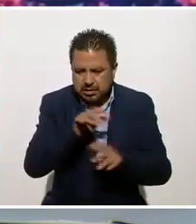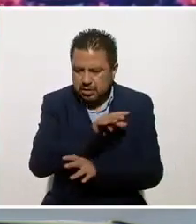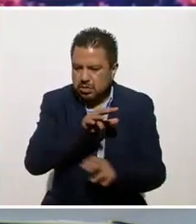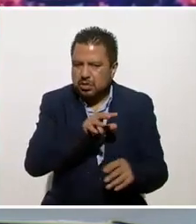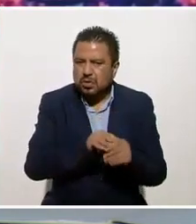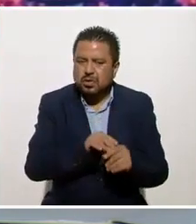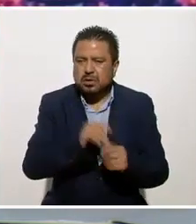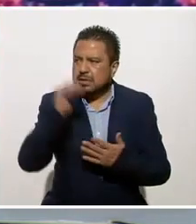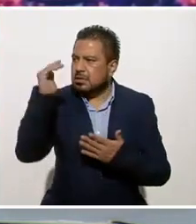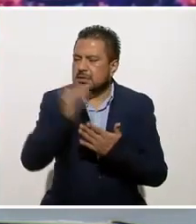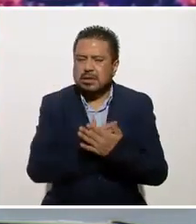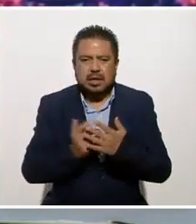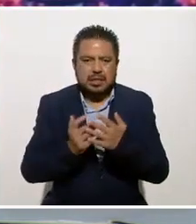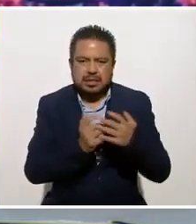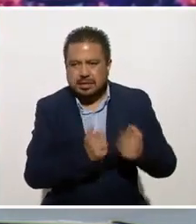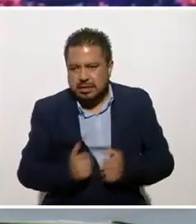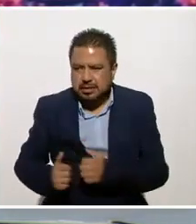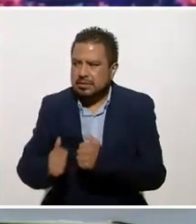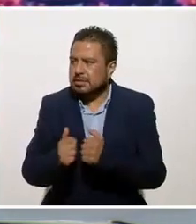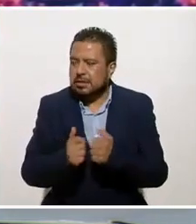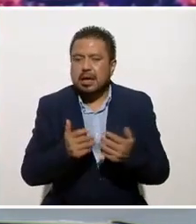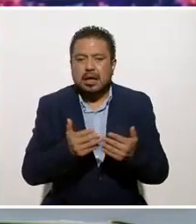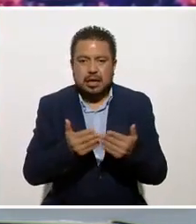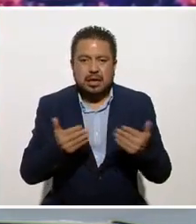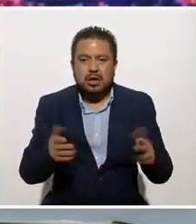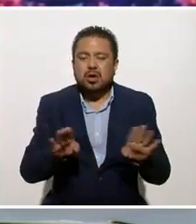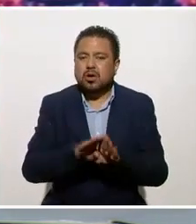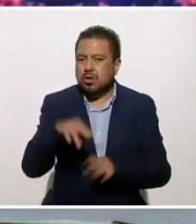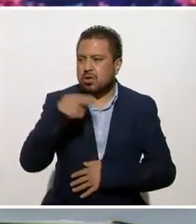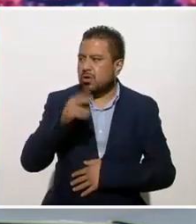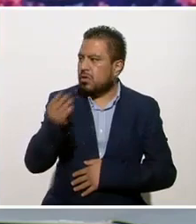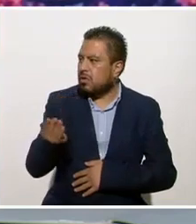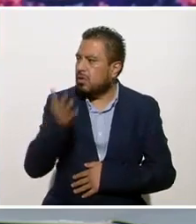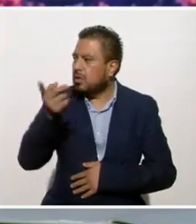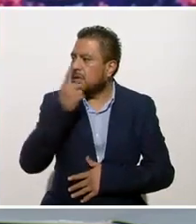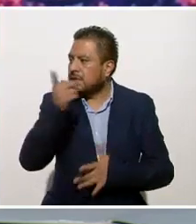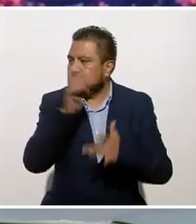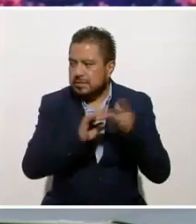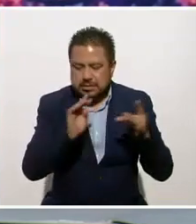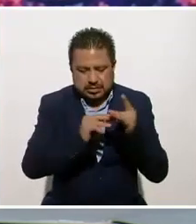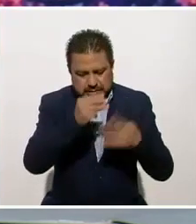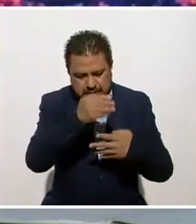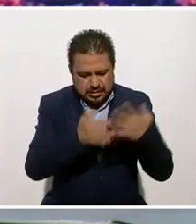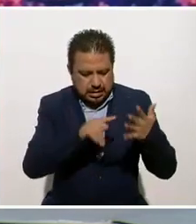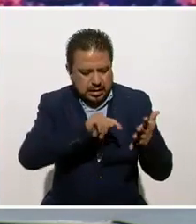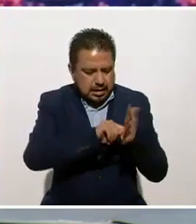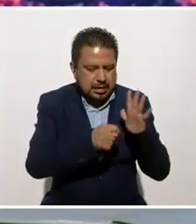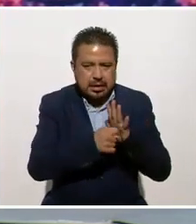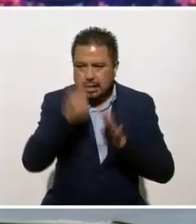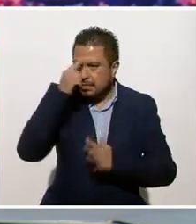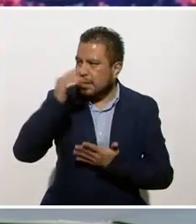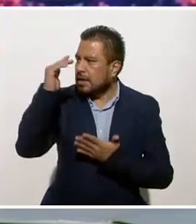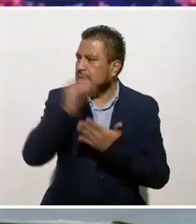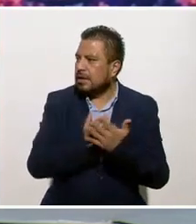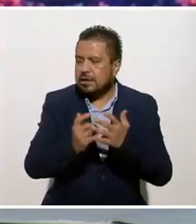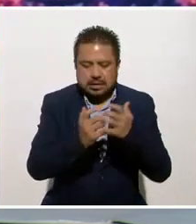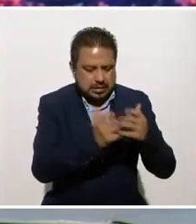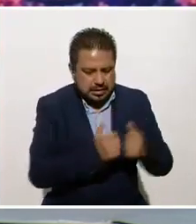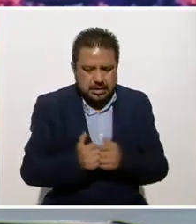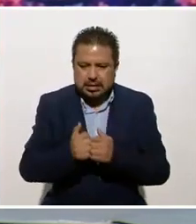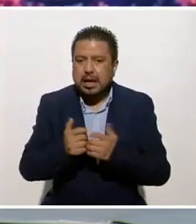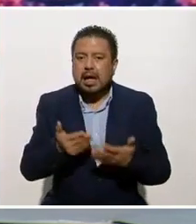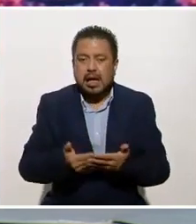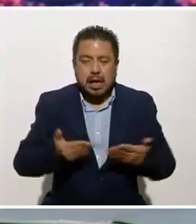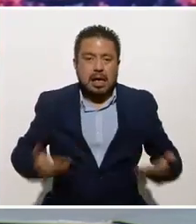y reducción de estrés. Entonces, como su nombre lo indica, es una serie de técnicas para reducir el estrés, que